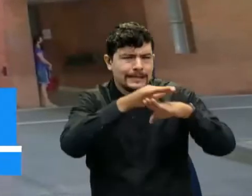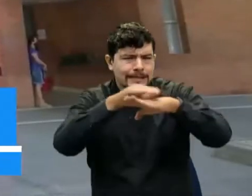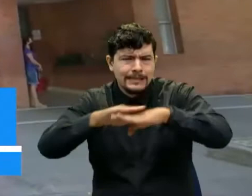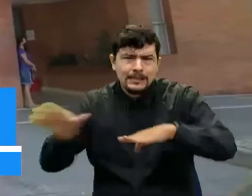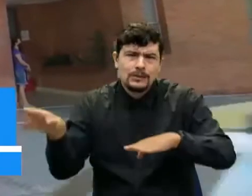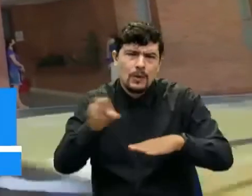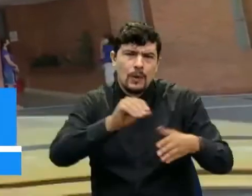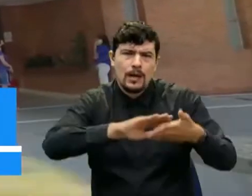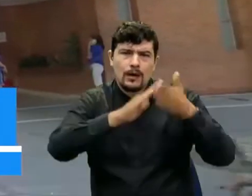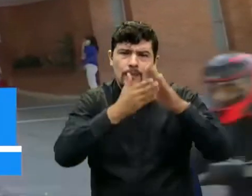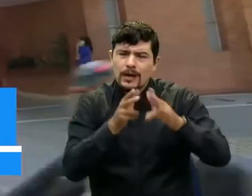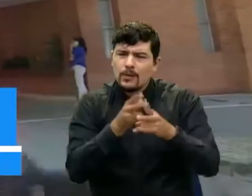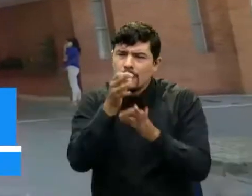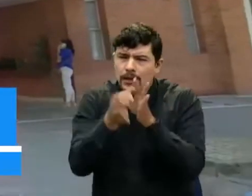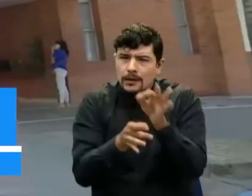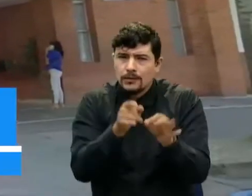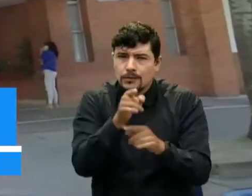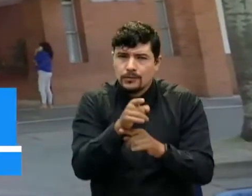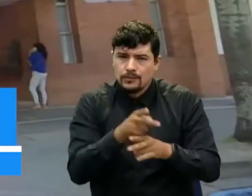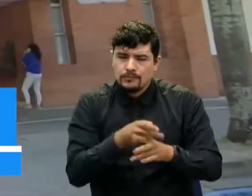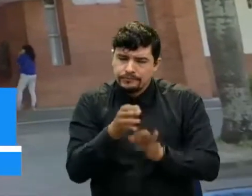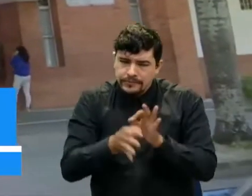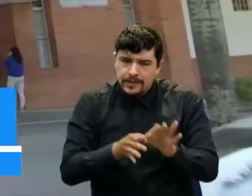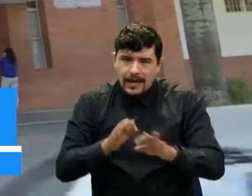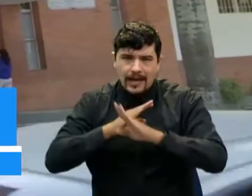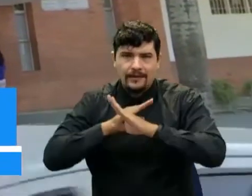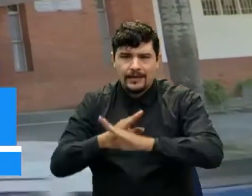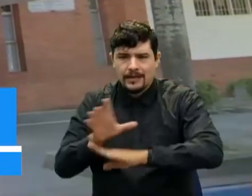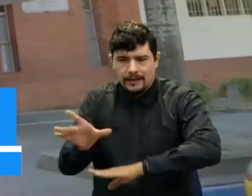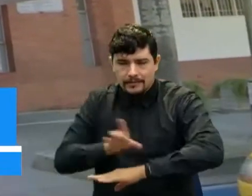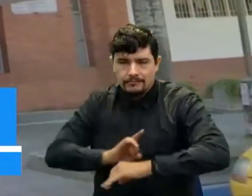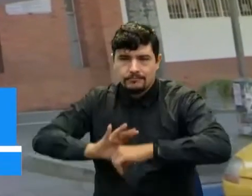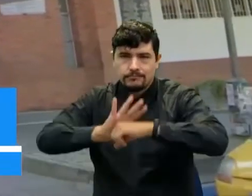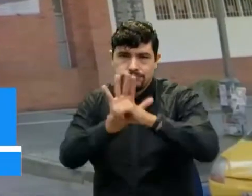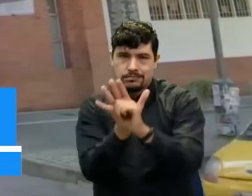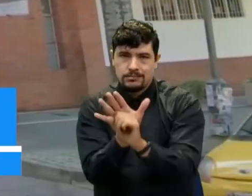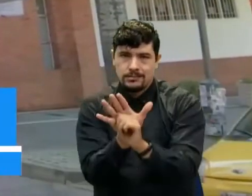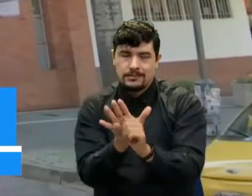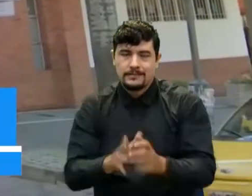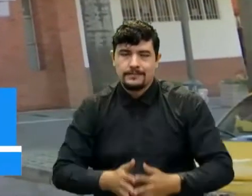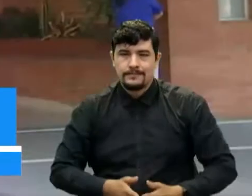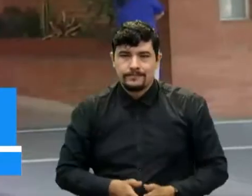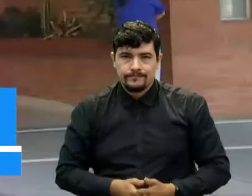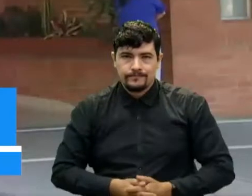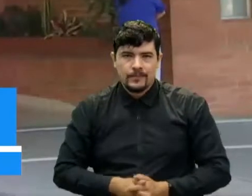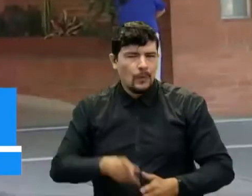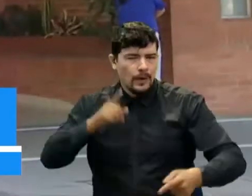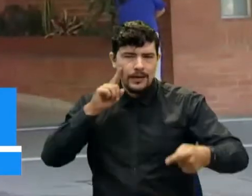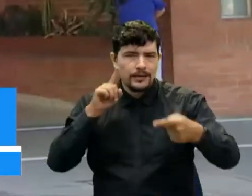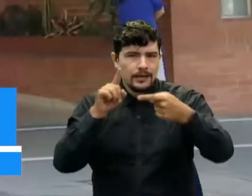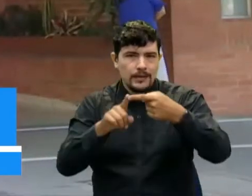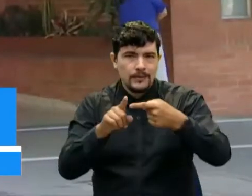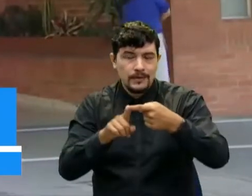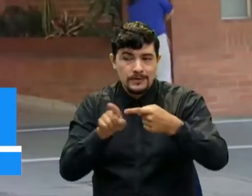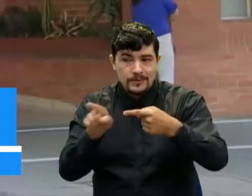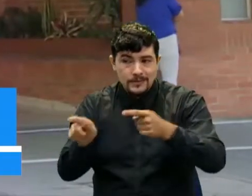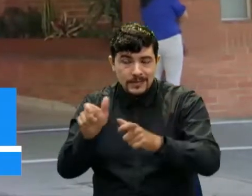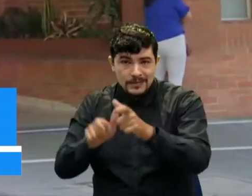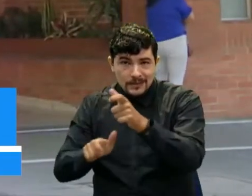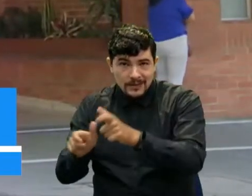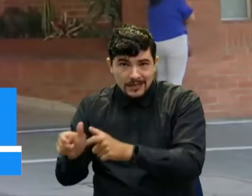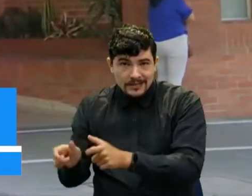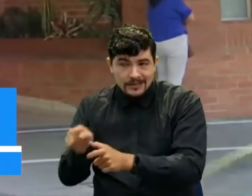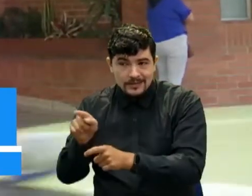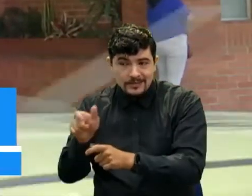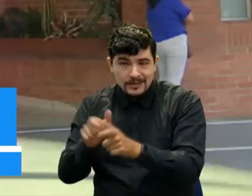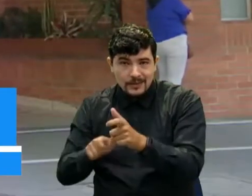comunidad para que mantenga las medidas de bioseguridad y contención contra la pandemia. Todo con el objetivo de no llegar al 100